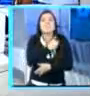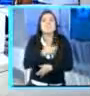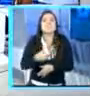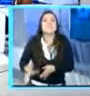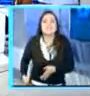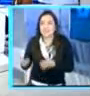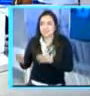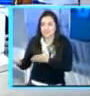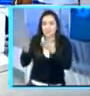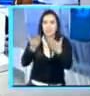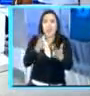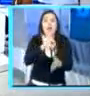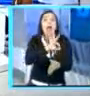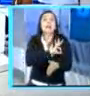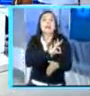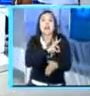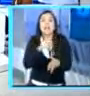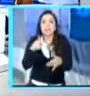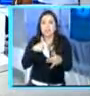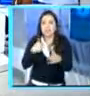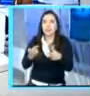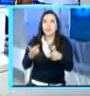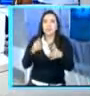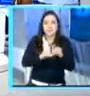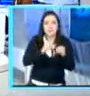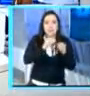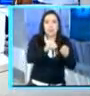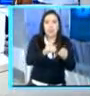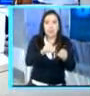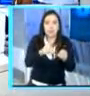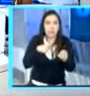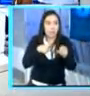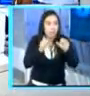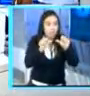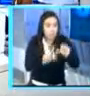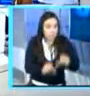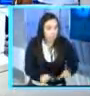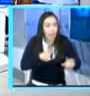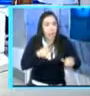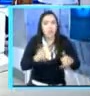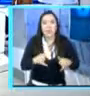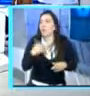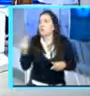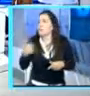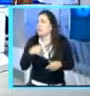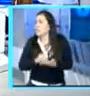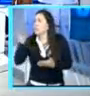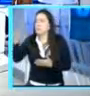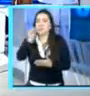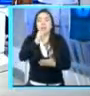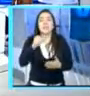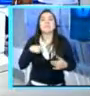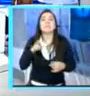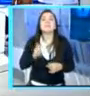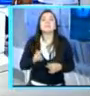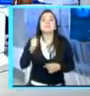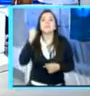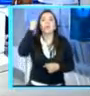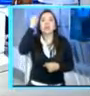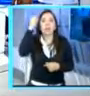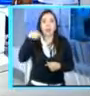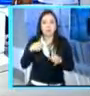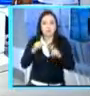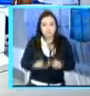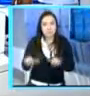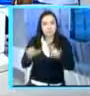estar ahí, y los alcaldes, ¿no?, migrando muchos. De hecho, algunos vaticinan que, por ejemplo, el partido Líder, que quedó con muchos de estos lugares todavía y con